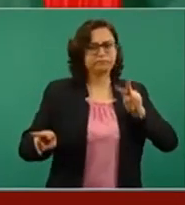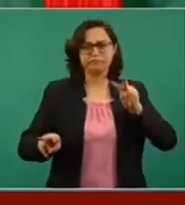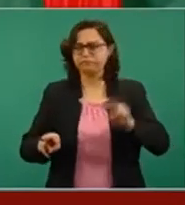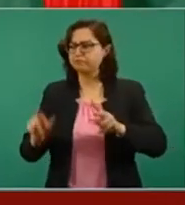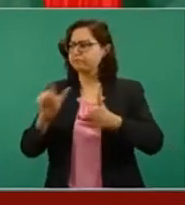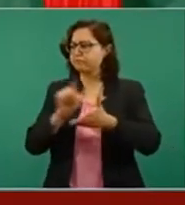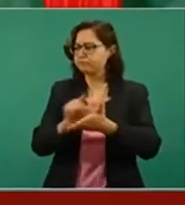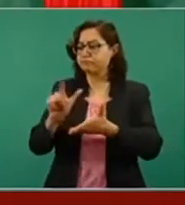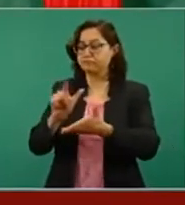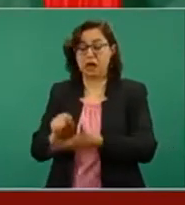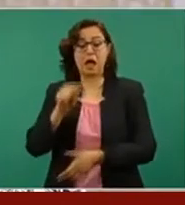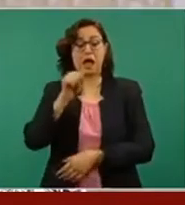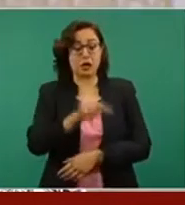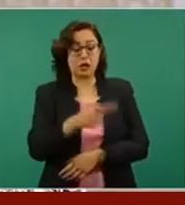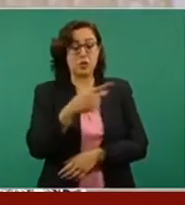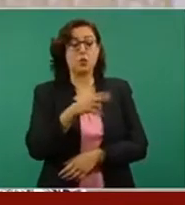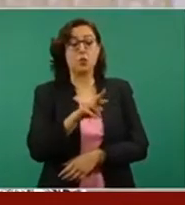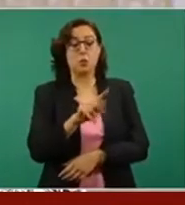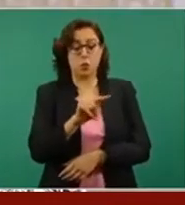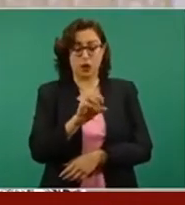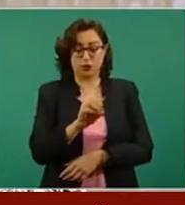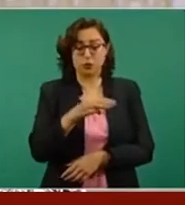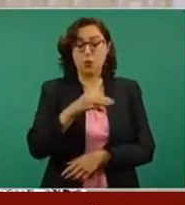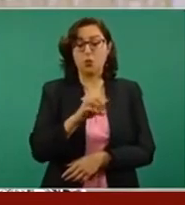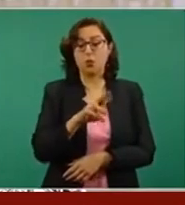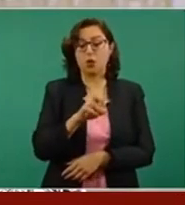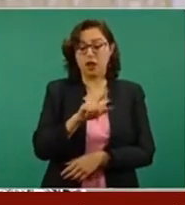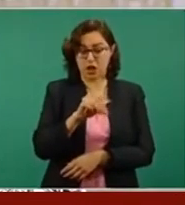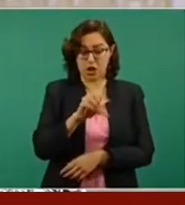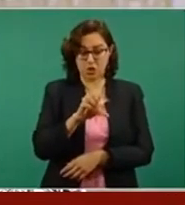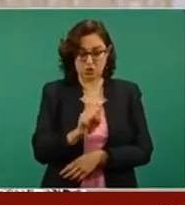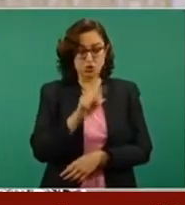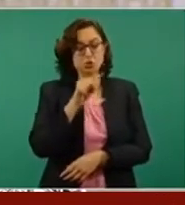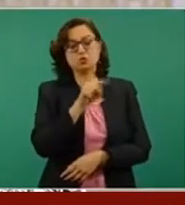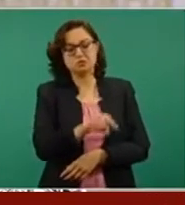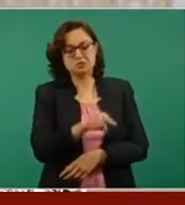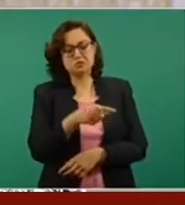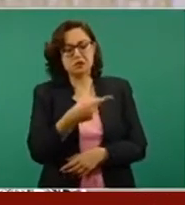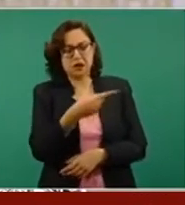puerto que señalan, y asimismo en el resto de las playas.